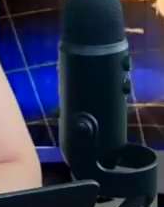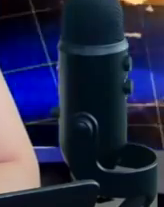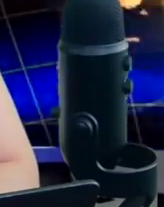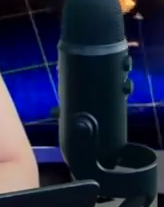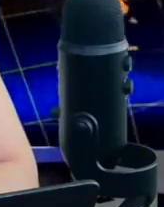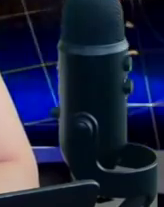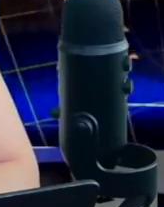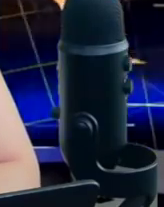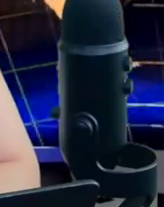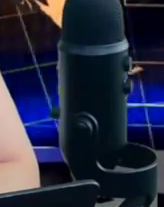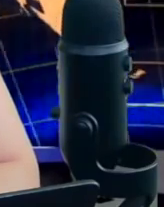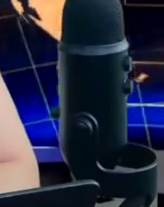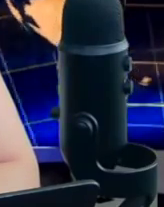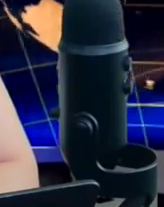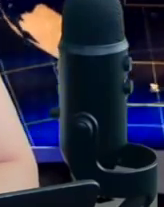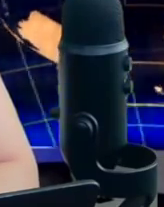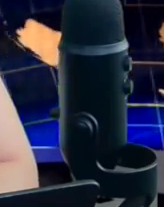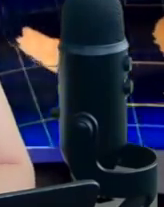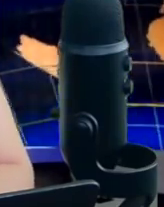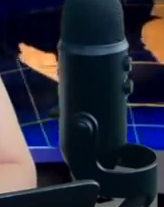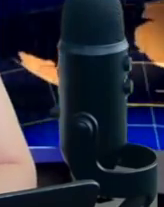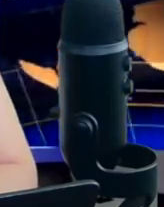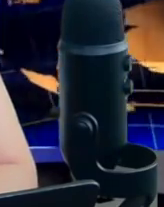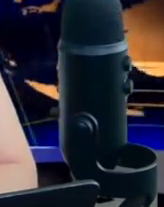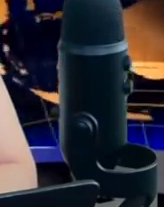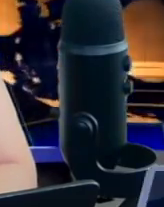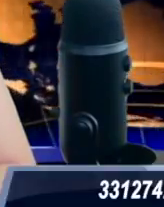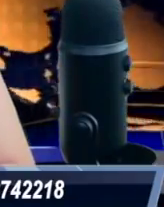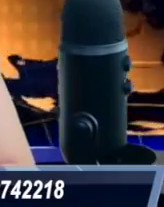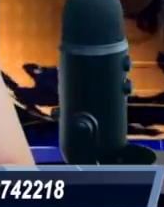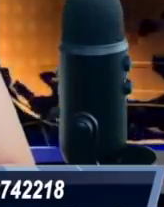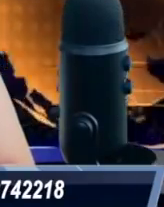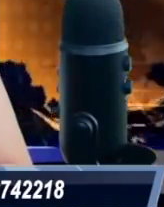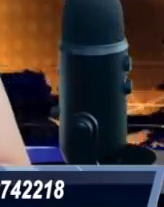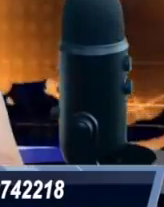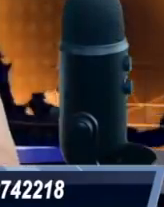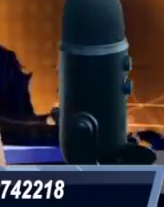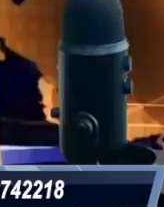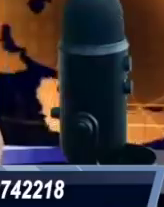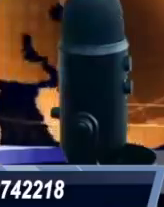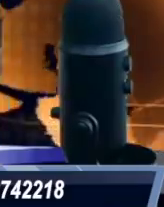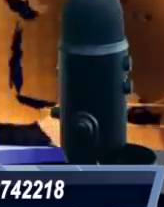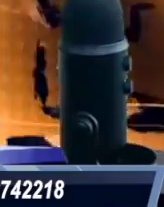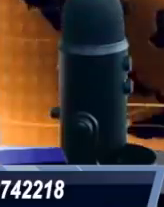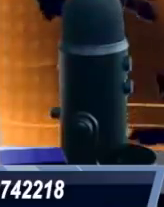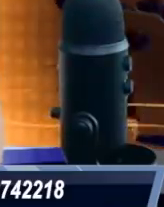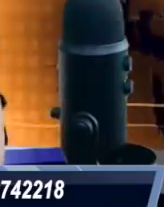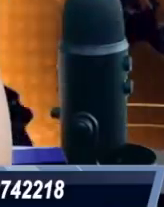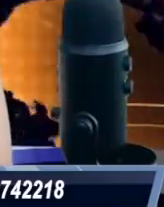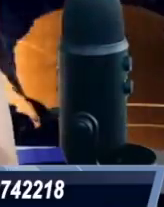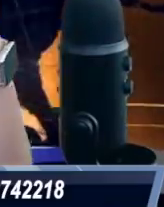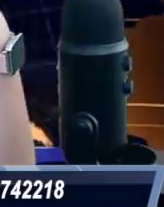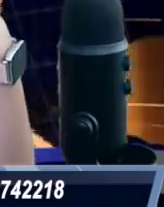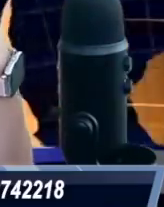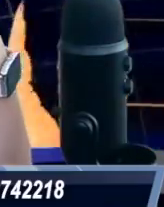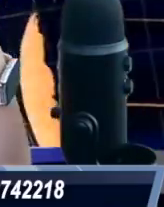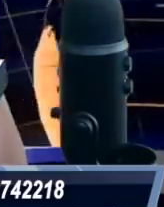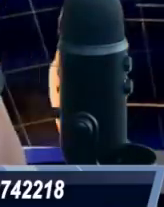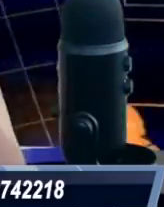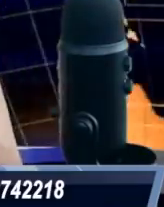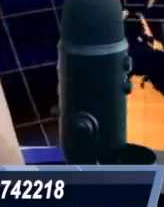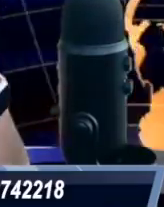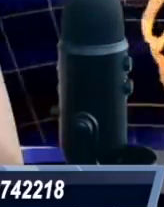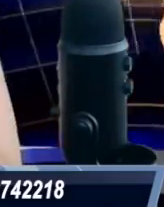Y ya por último el teléfono en pantalla es para que nos hagan llegar sus denuncias ciudadanas y nosotros